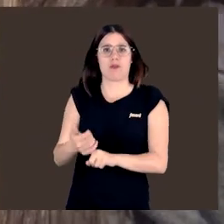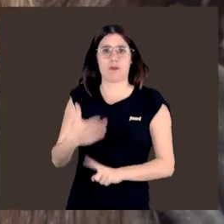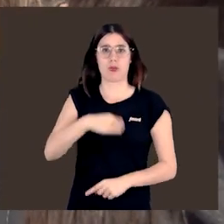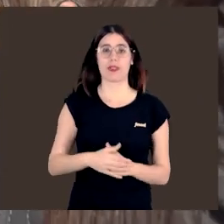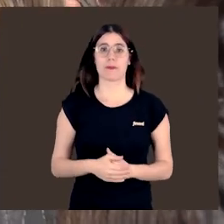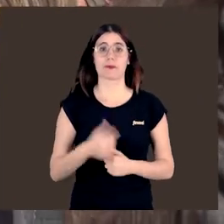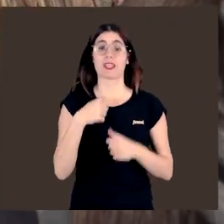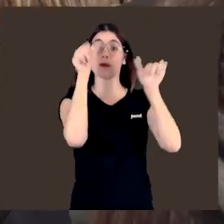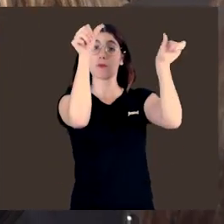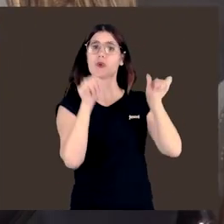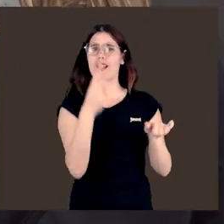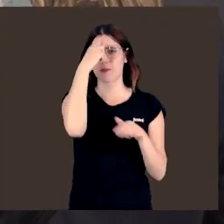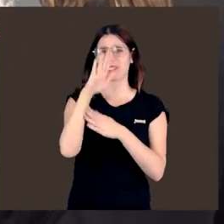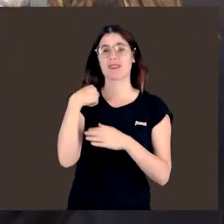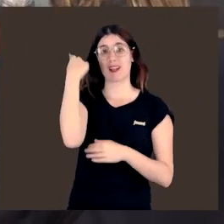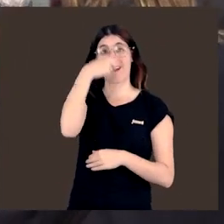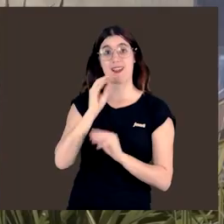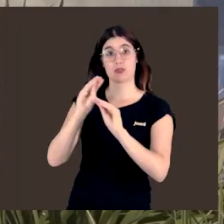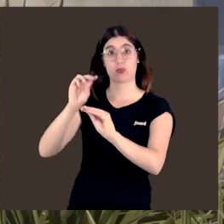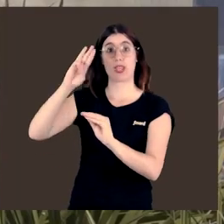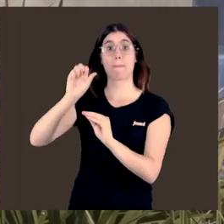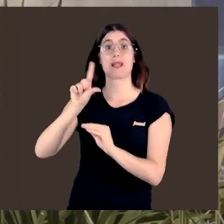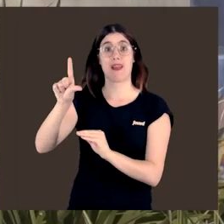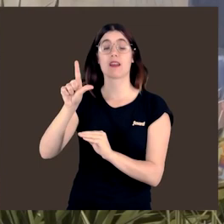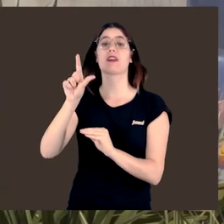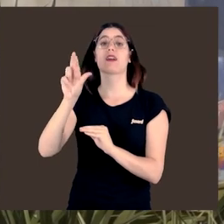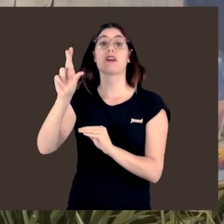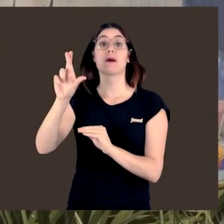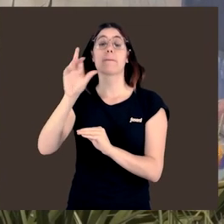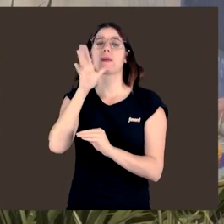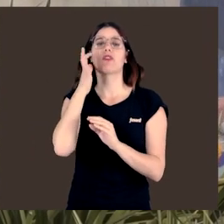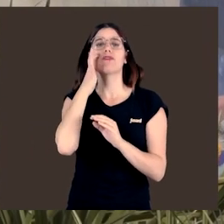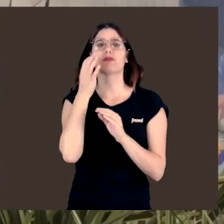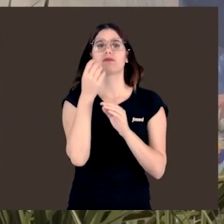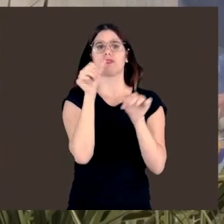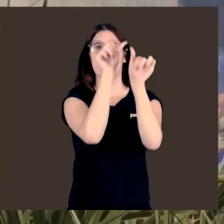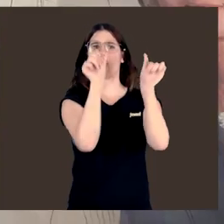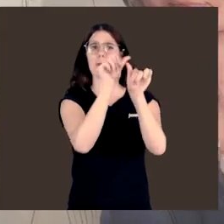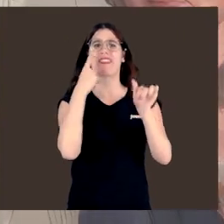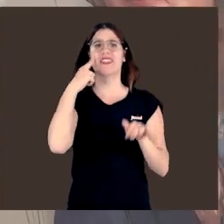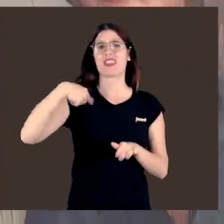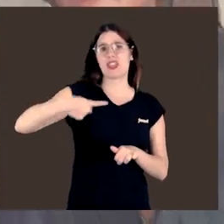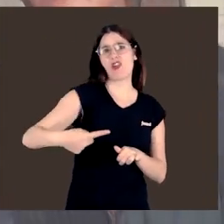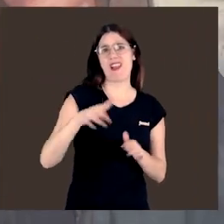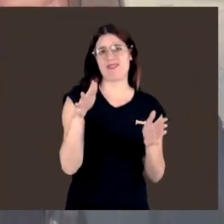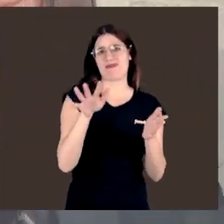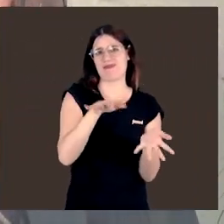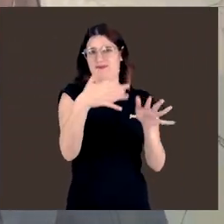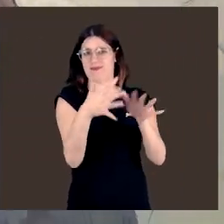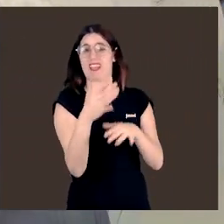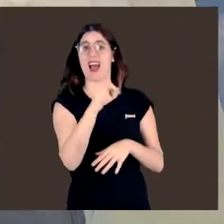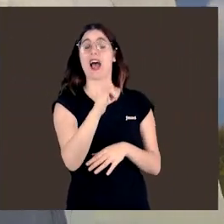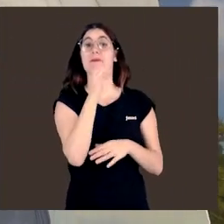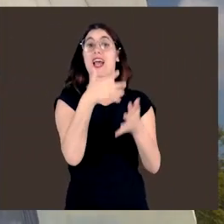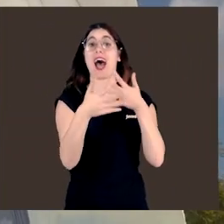El mural representa principalmente un retrato de Pilar Mateo con un estilo de pintura tradicional cercano al impresionismo. En el fondo, l'artista Alba Fabre